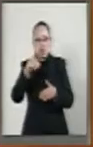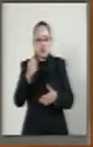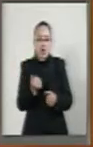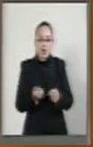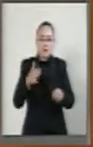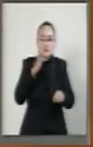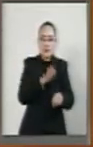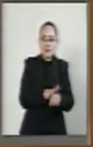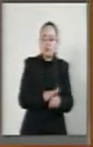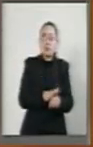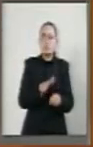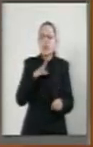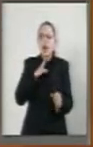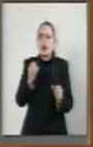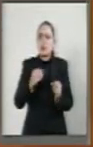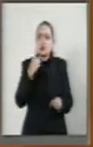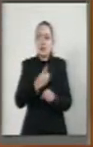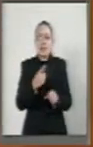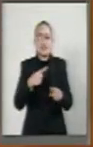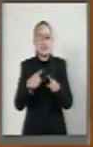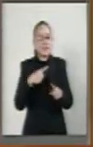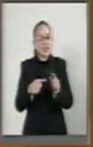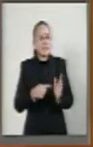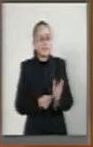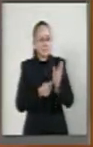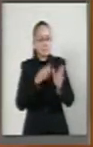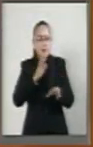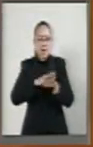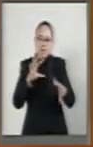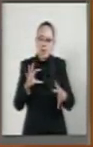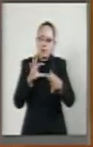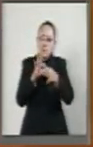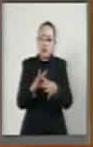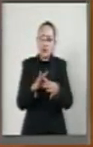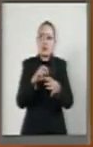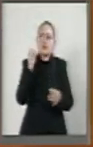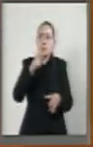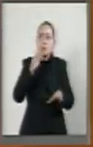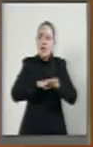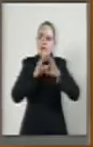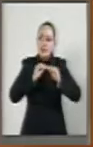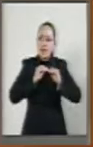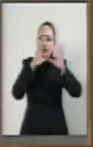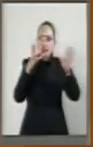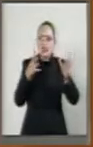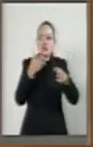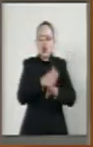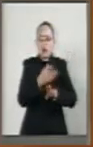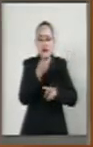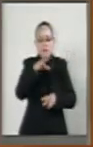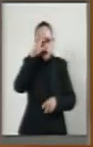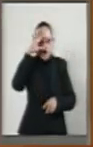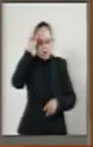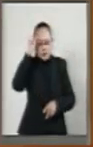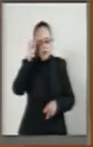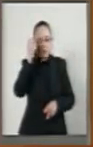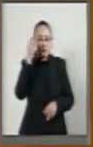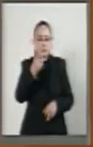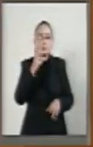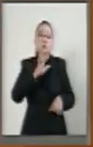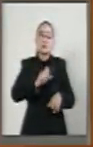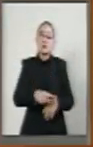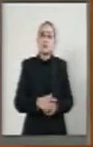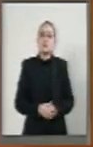disponga oportunidades procesales adecuadas, así como claridad en sus preceptos y conceptos. Lo anterior,